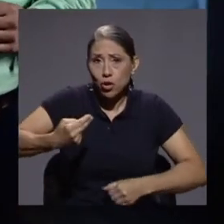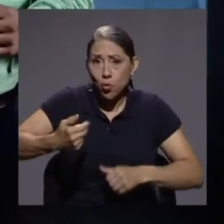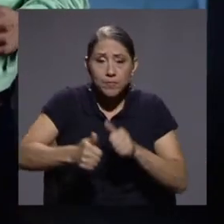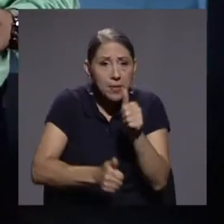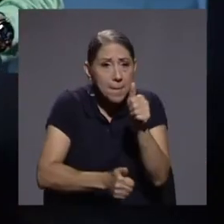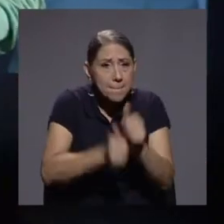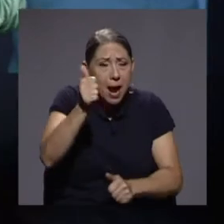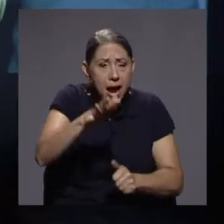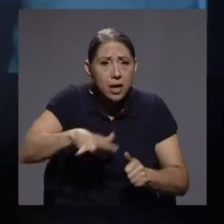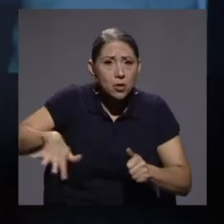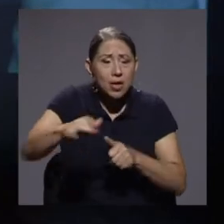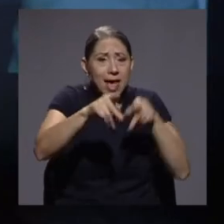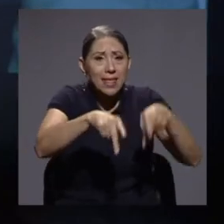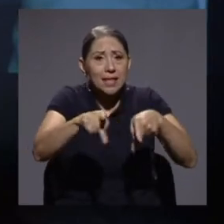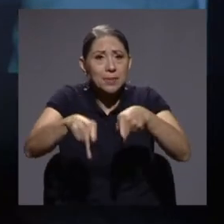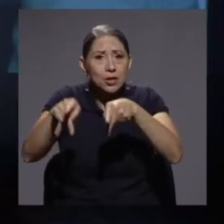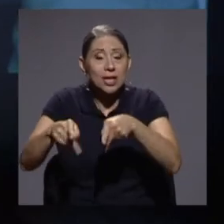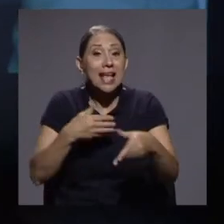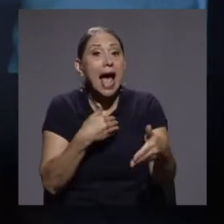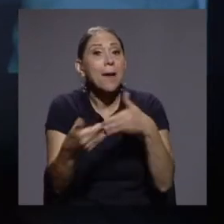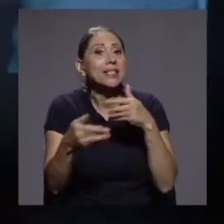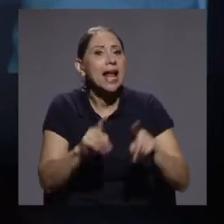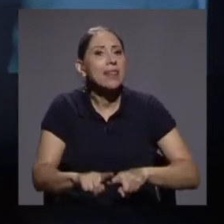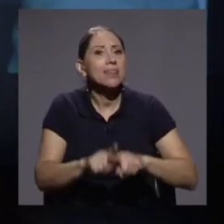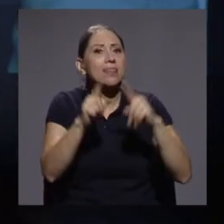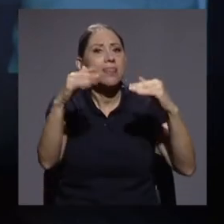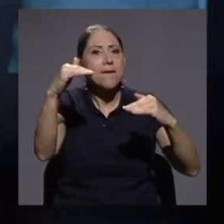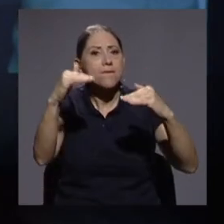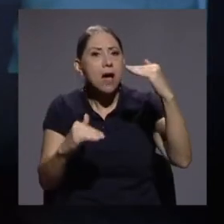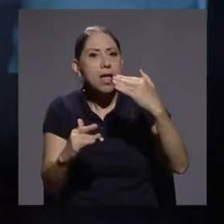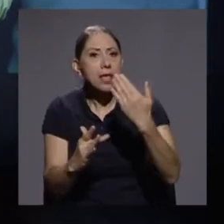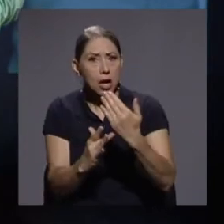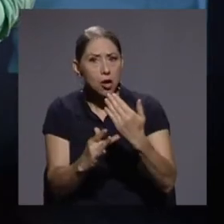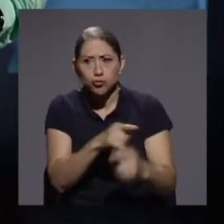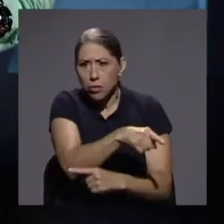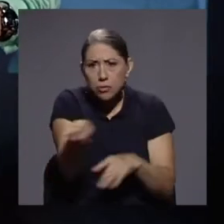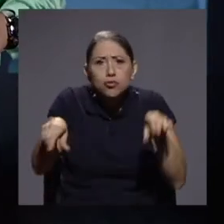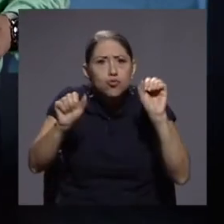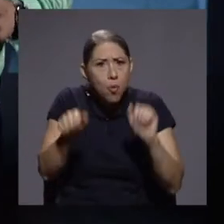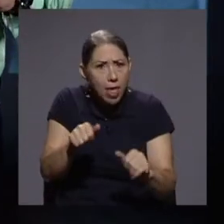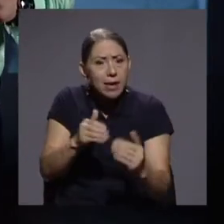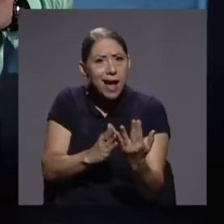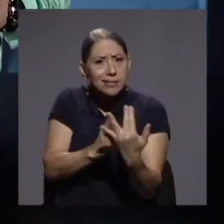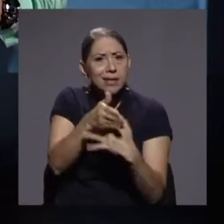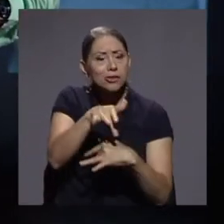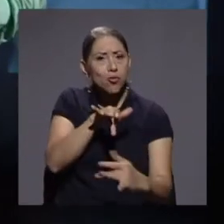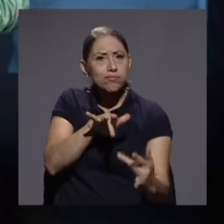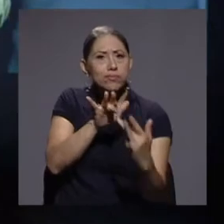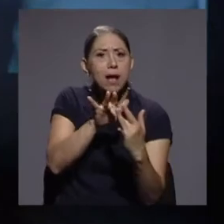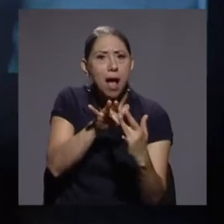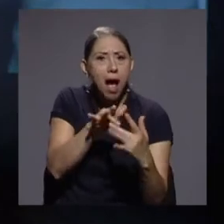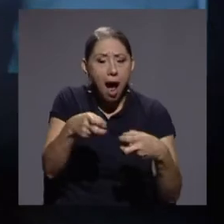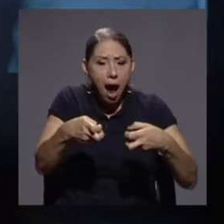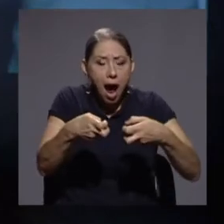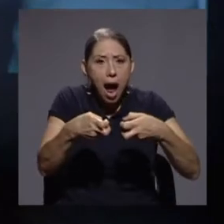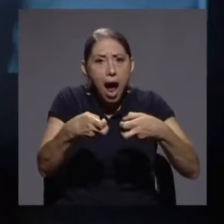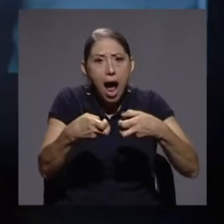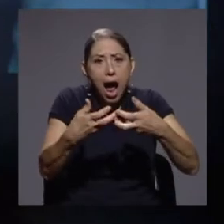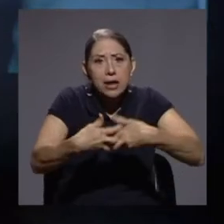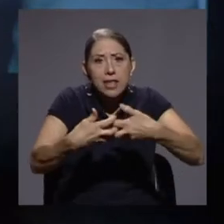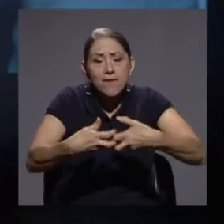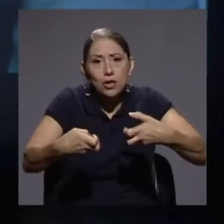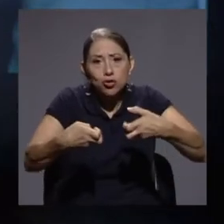de las personas, a pesar de la brecha tecnológica, tienen acceso a artefactos electrónicos y que por medio de estos artefactos